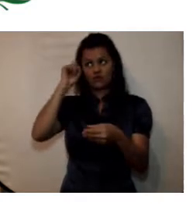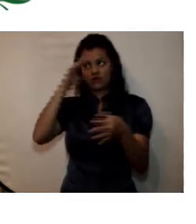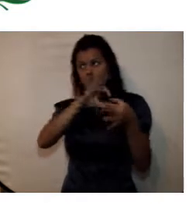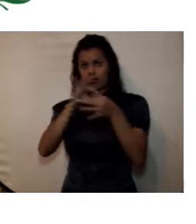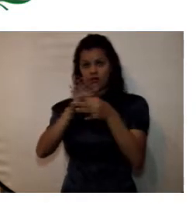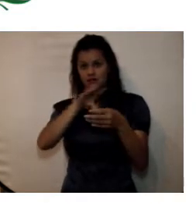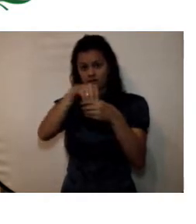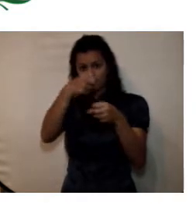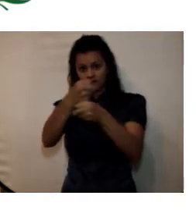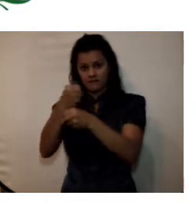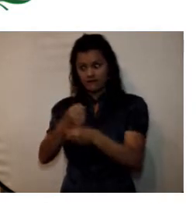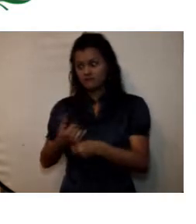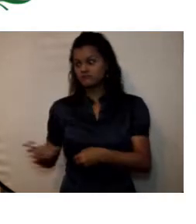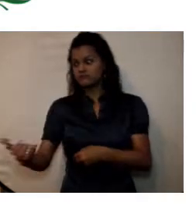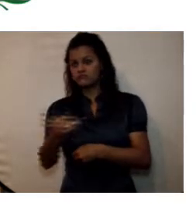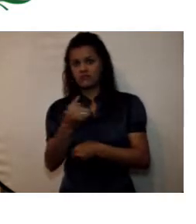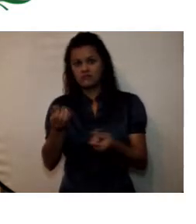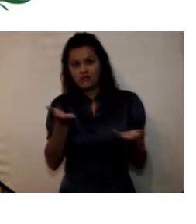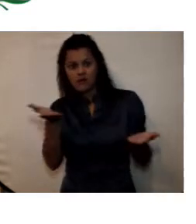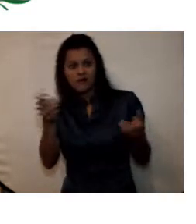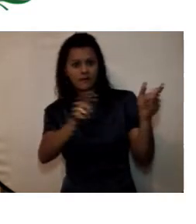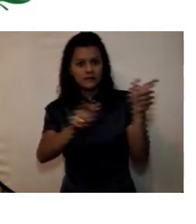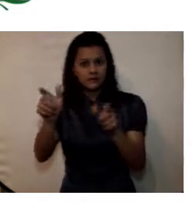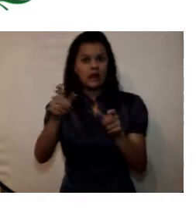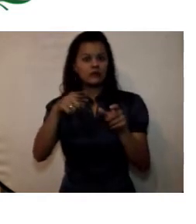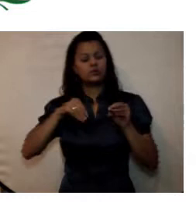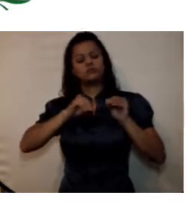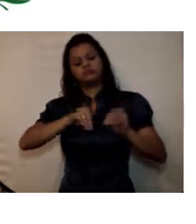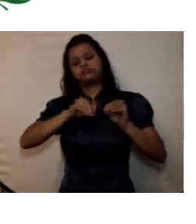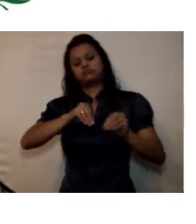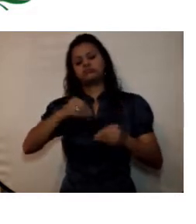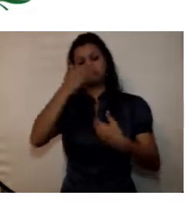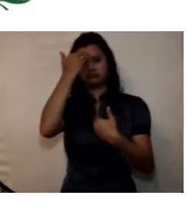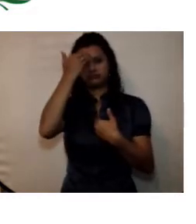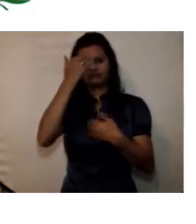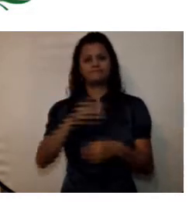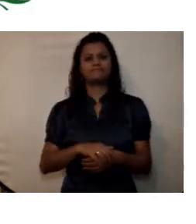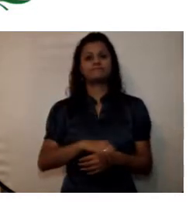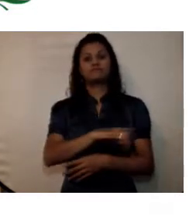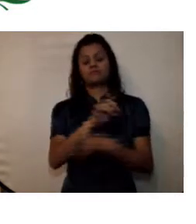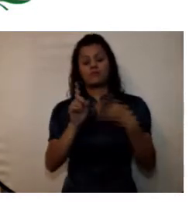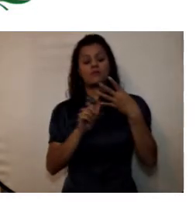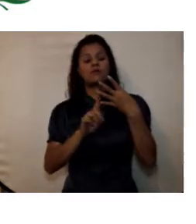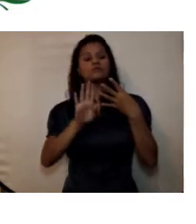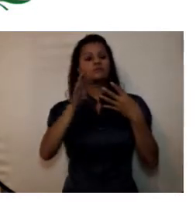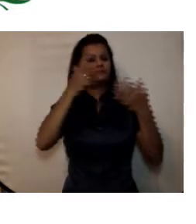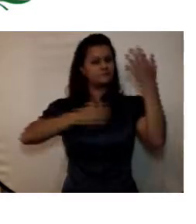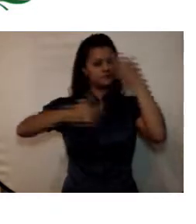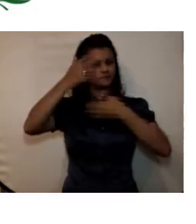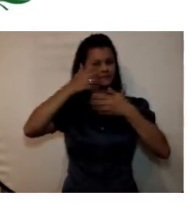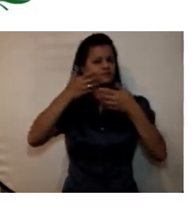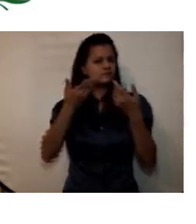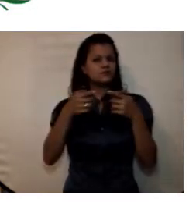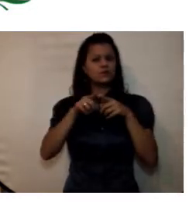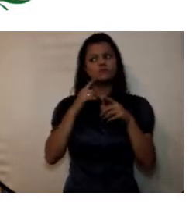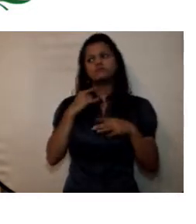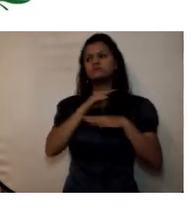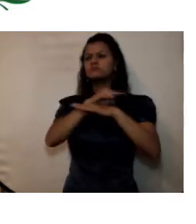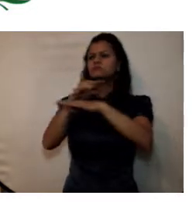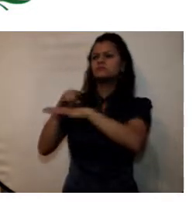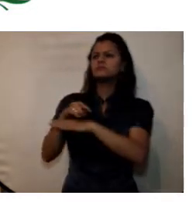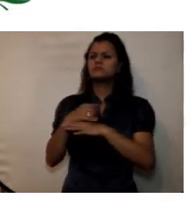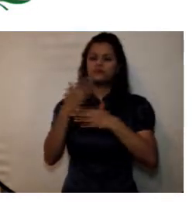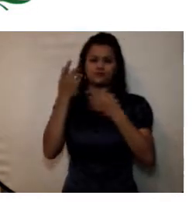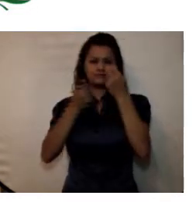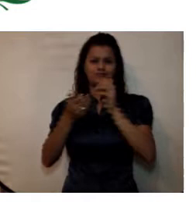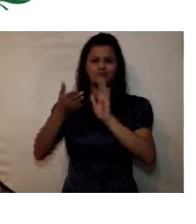El cuarto y último paso de la metodología propuesta es la evaluación y monitoreo de la estrategia de rendición de cuentas de nuestra entidad dentro de la